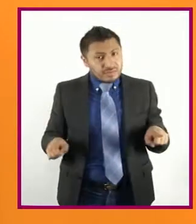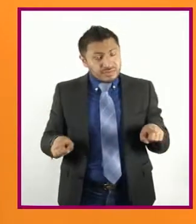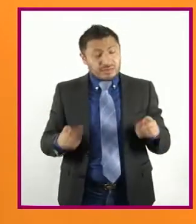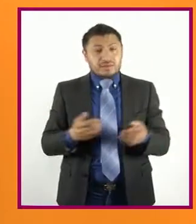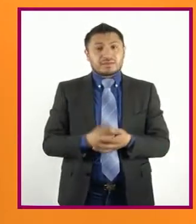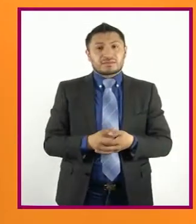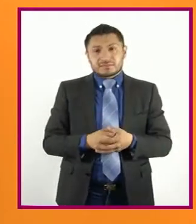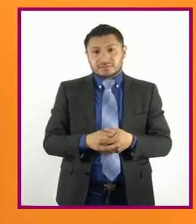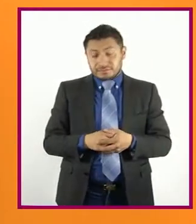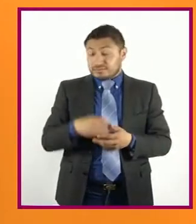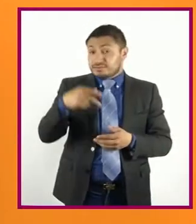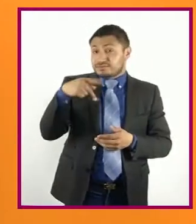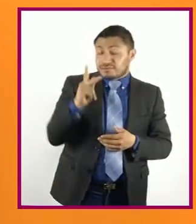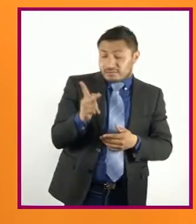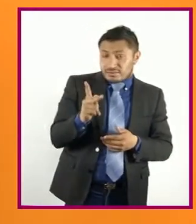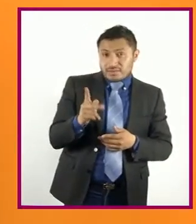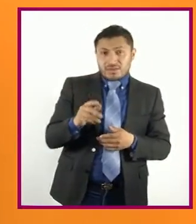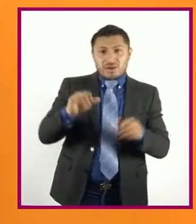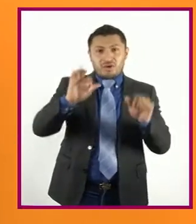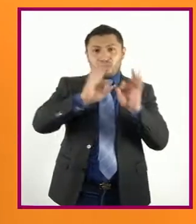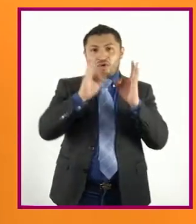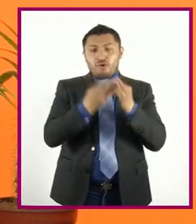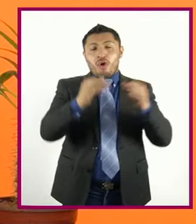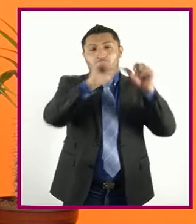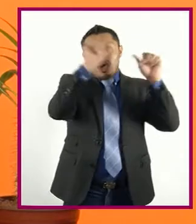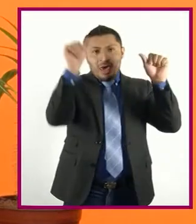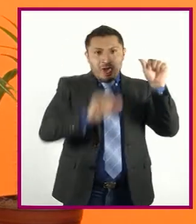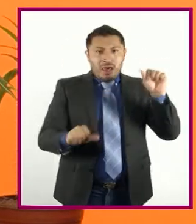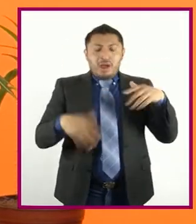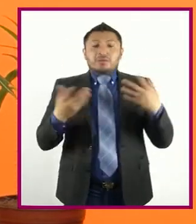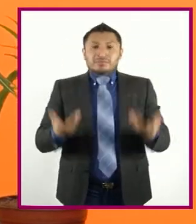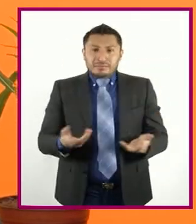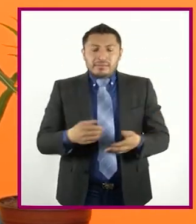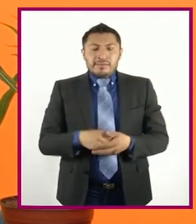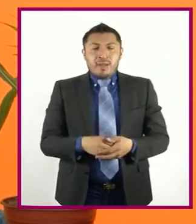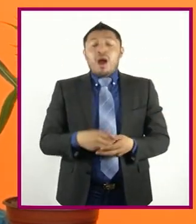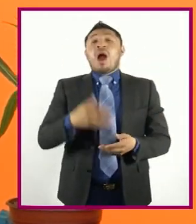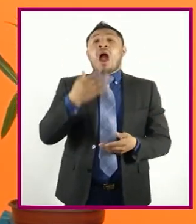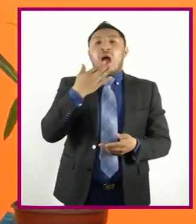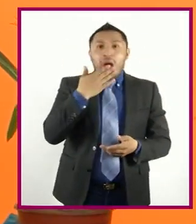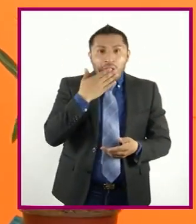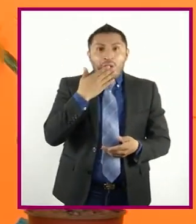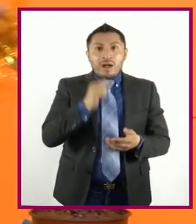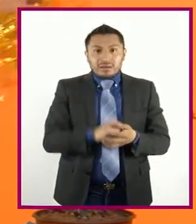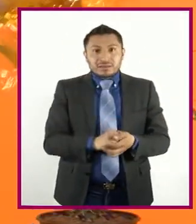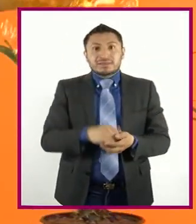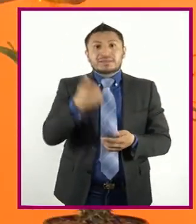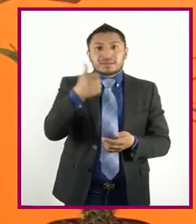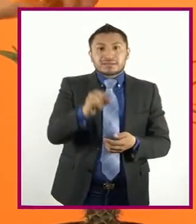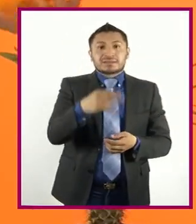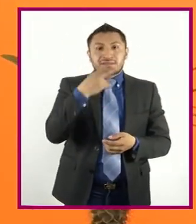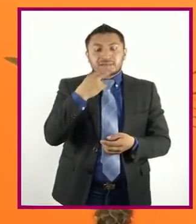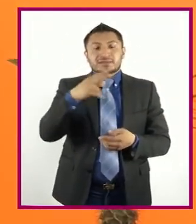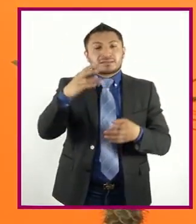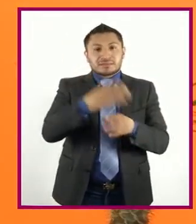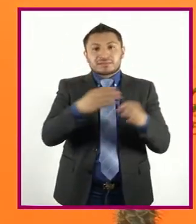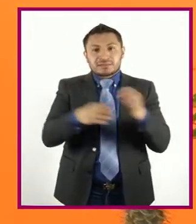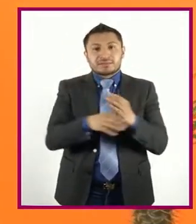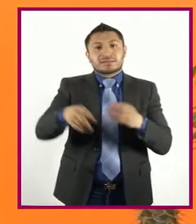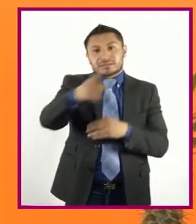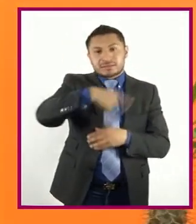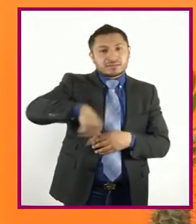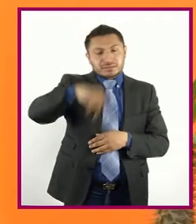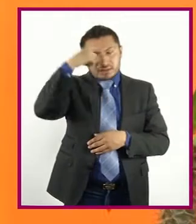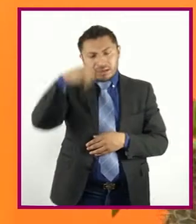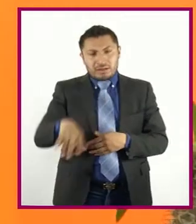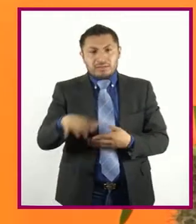habitual Pero de manera Artística Y así utilizar Todos estos recursos Para